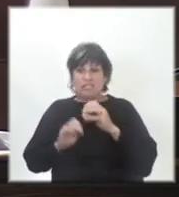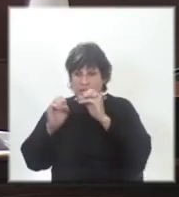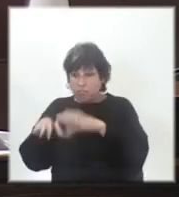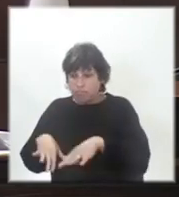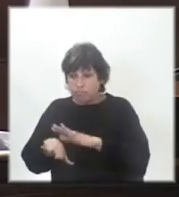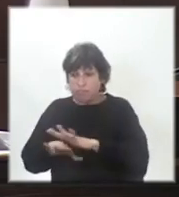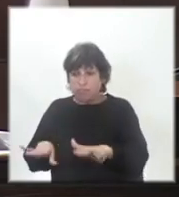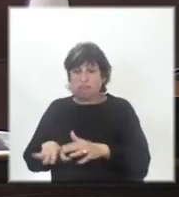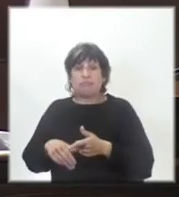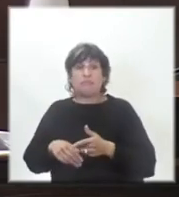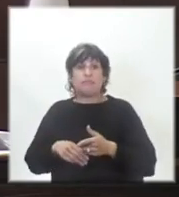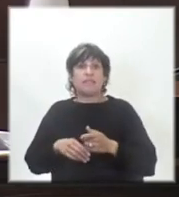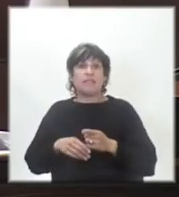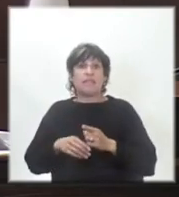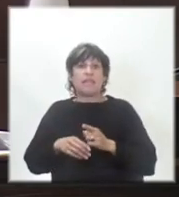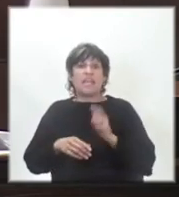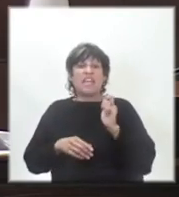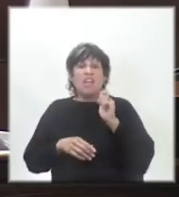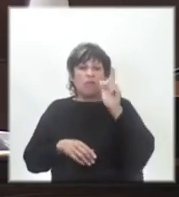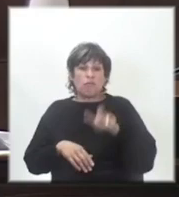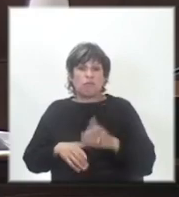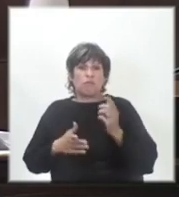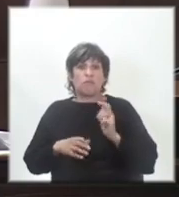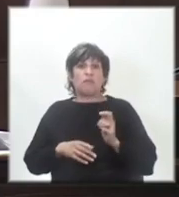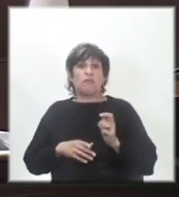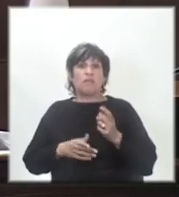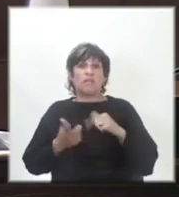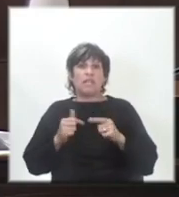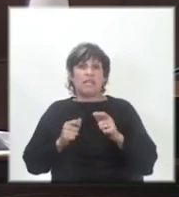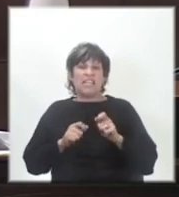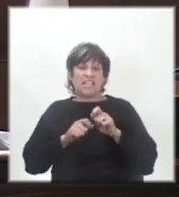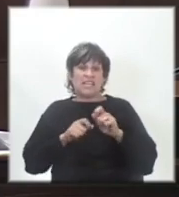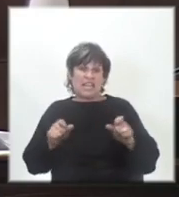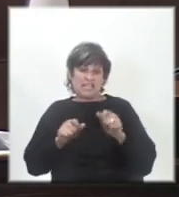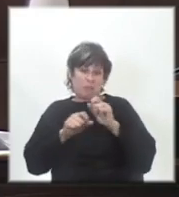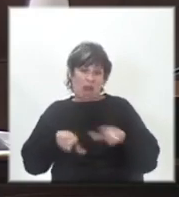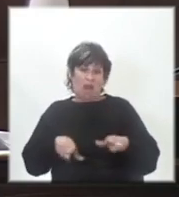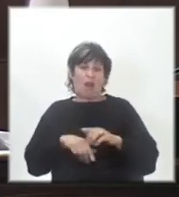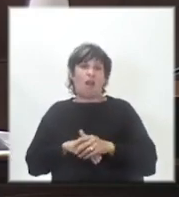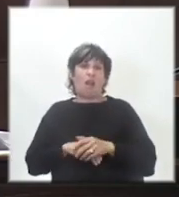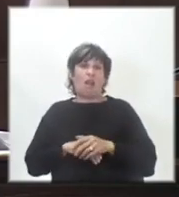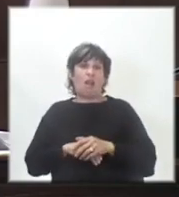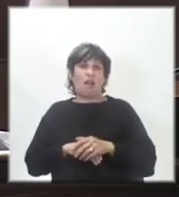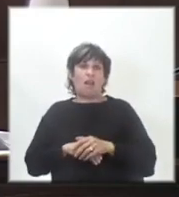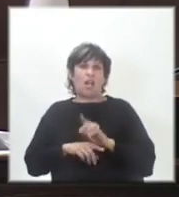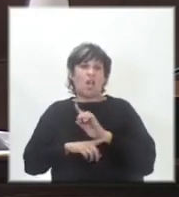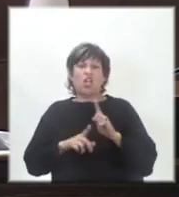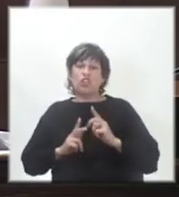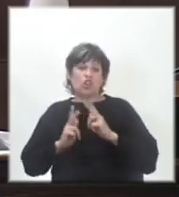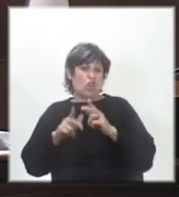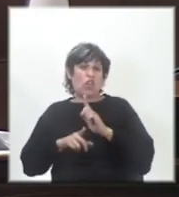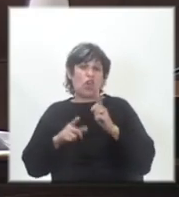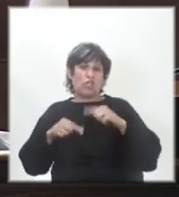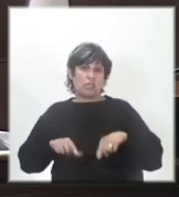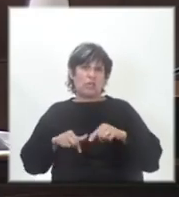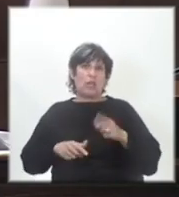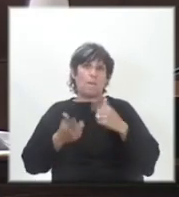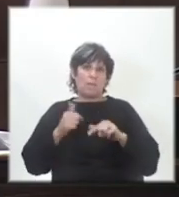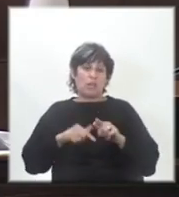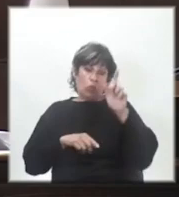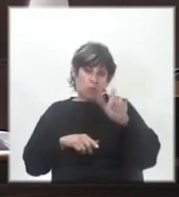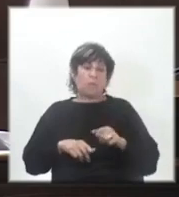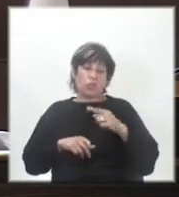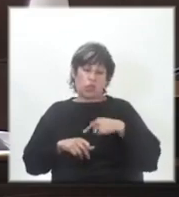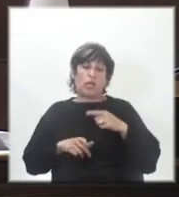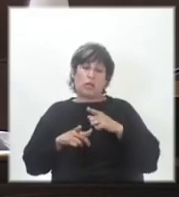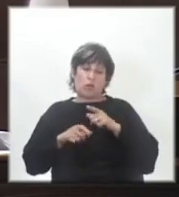presidente. Alguien fue y lo perjudica. Y yo no digo que sea el ministro, pero alguien lo perjudica.